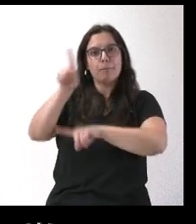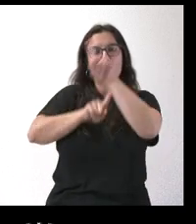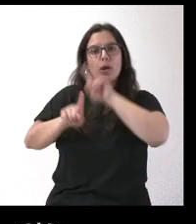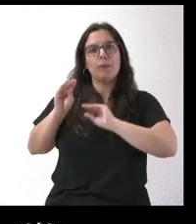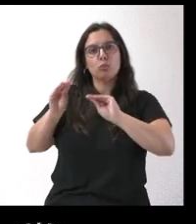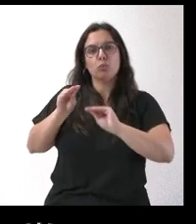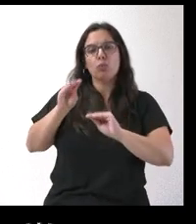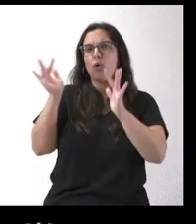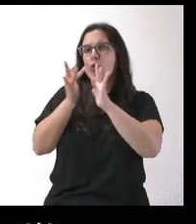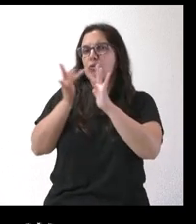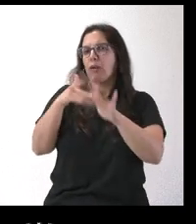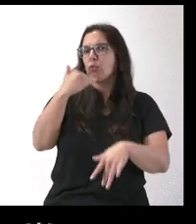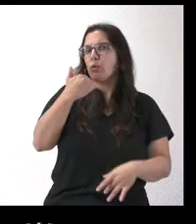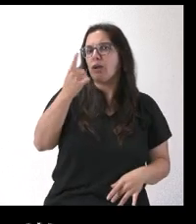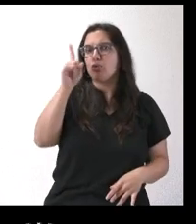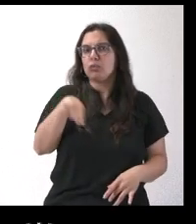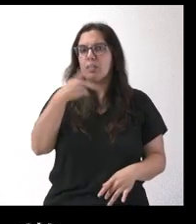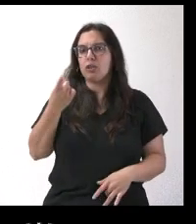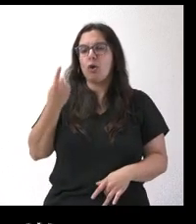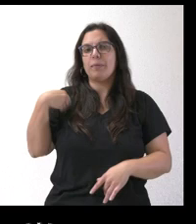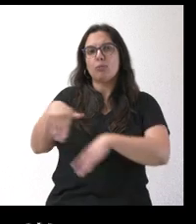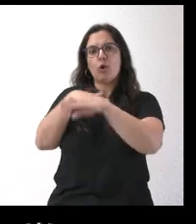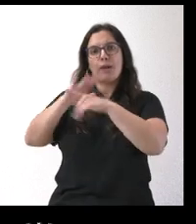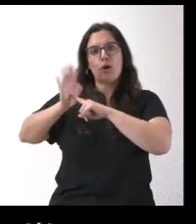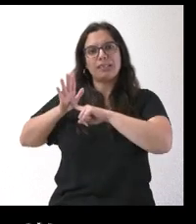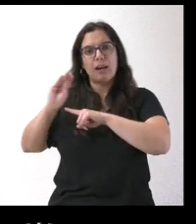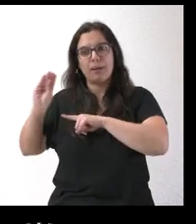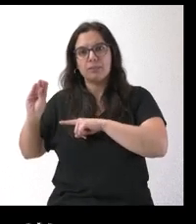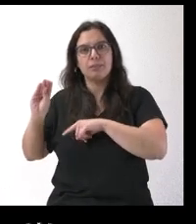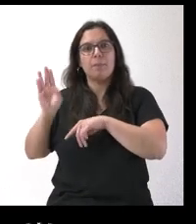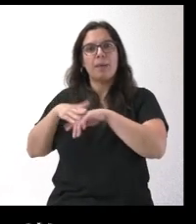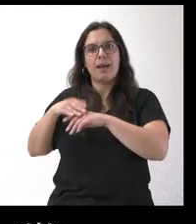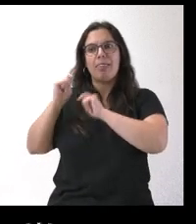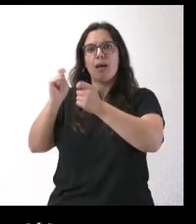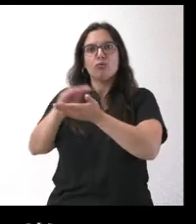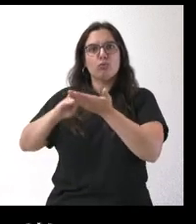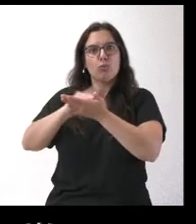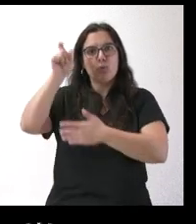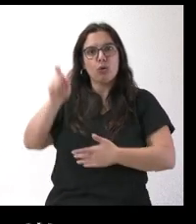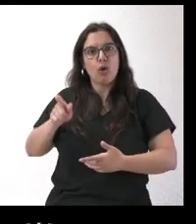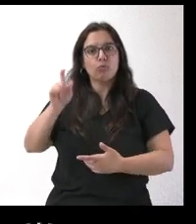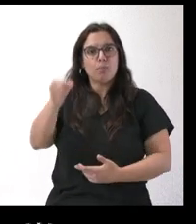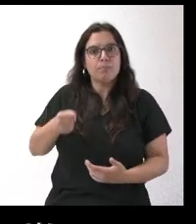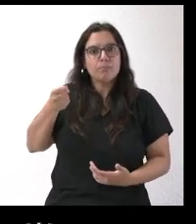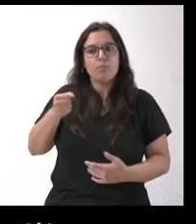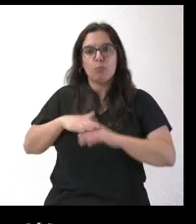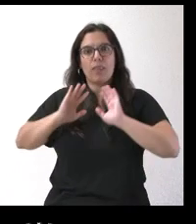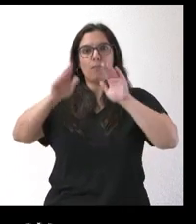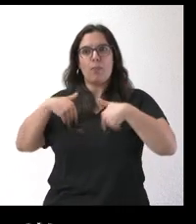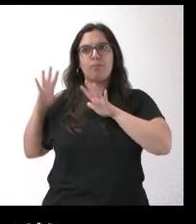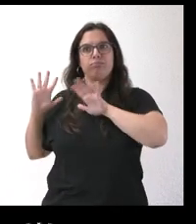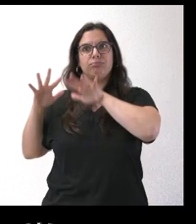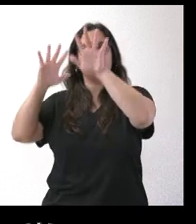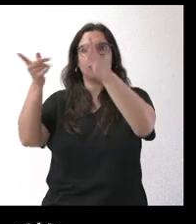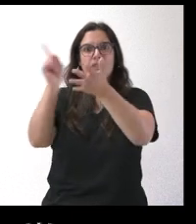Ha habido contactos con Castilla-La Mancha para dar solución a este ganadero y que pueda regresar con su ganado a Soria,